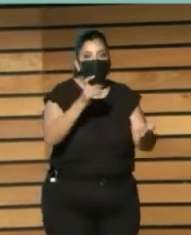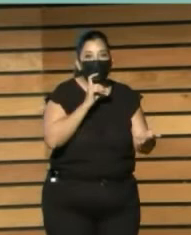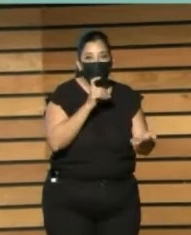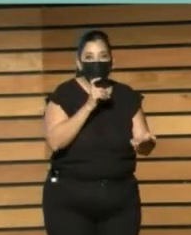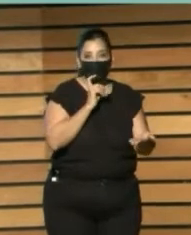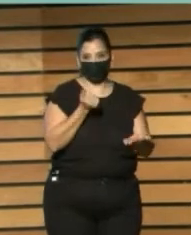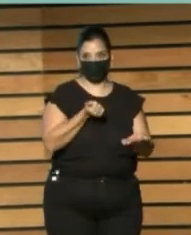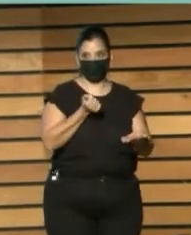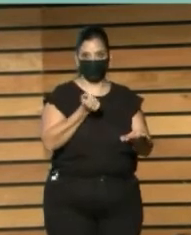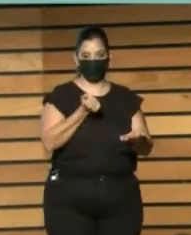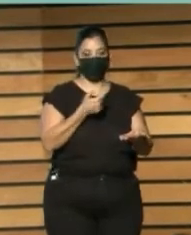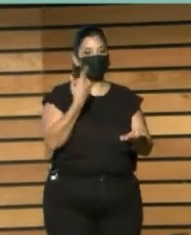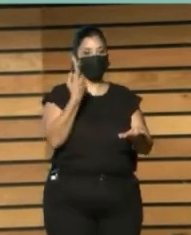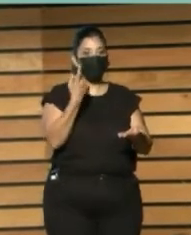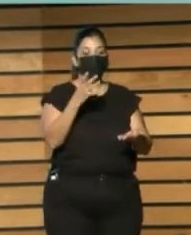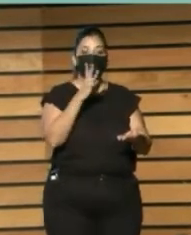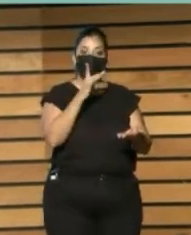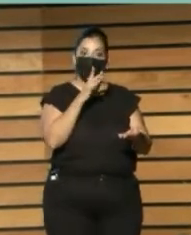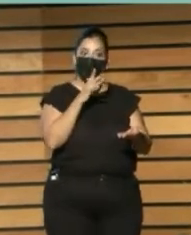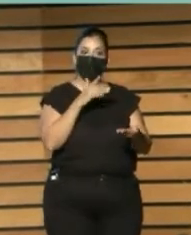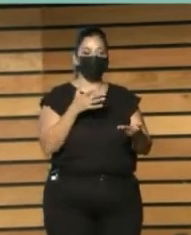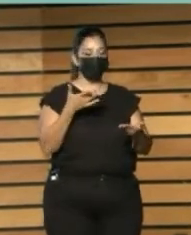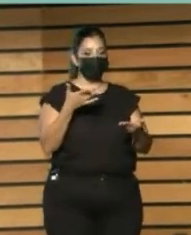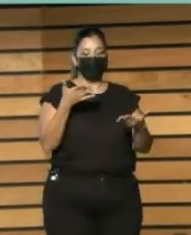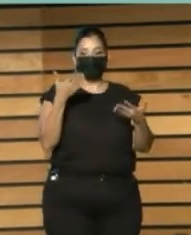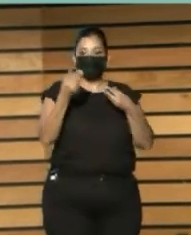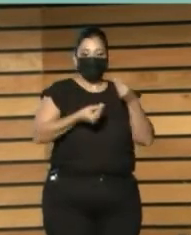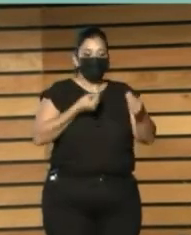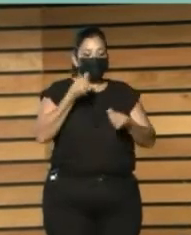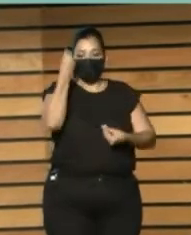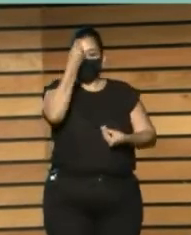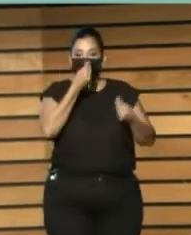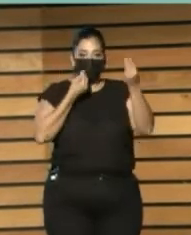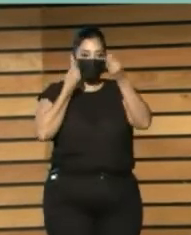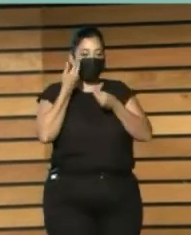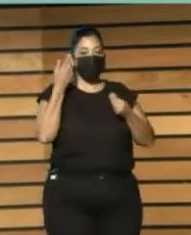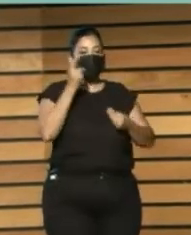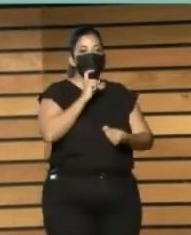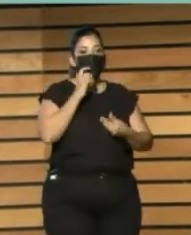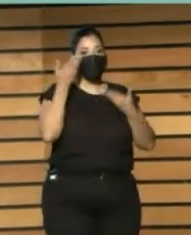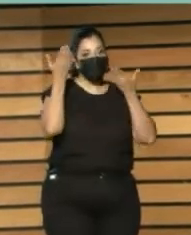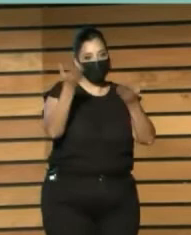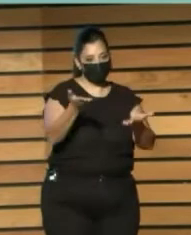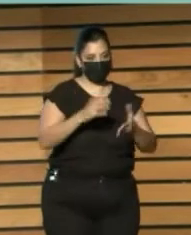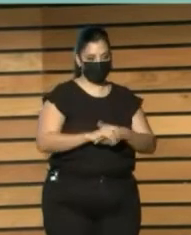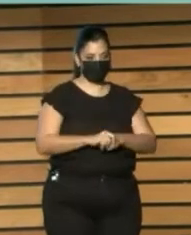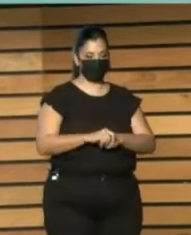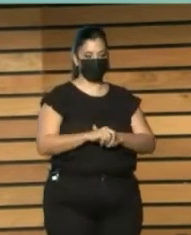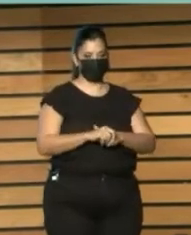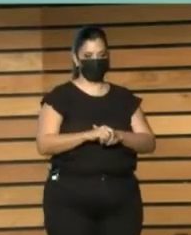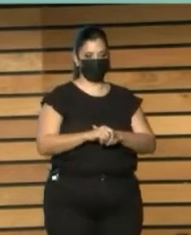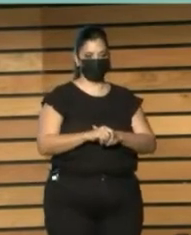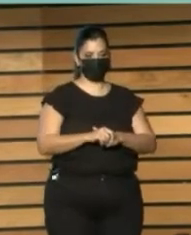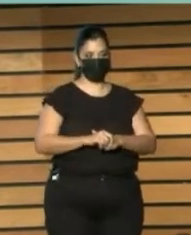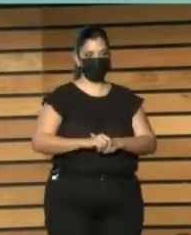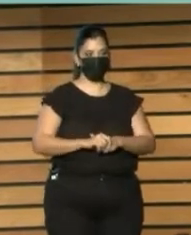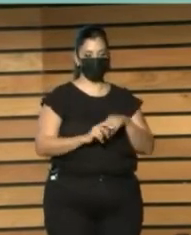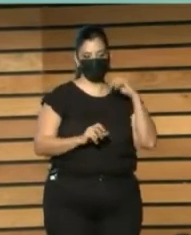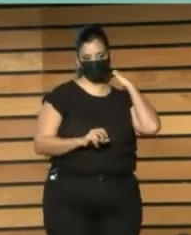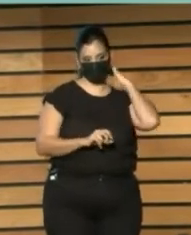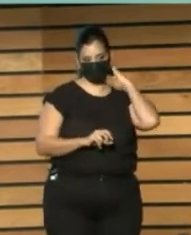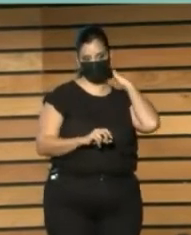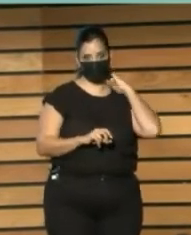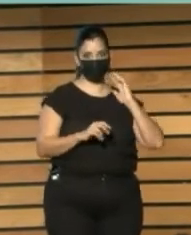representa Un reto Y Por una parte Hay la tendencia